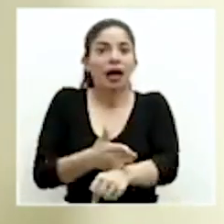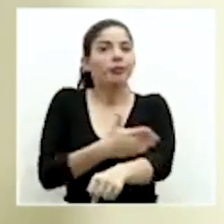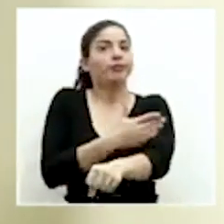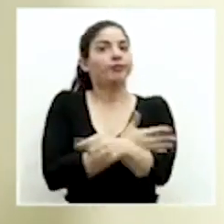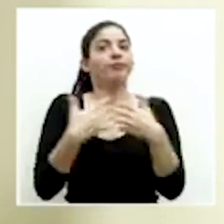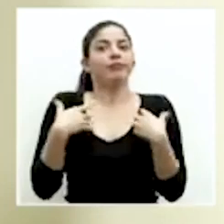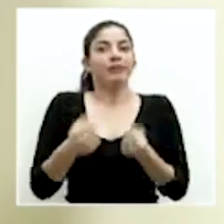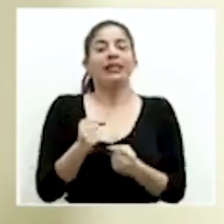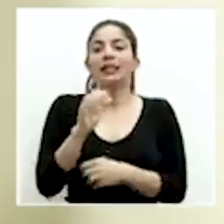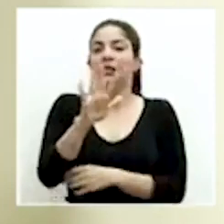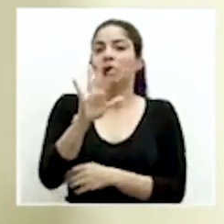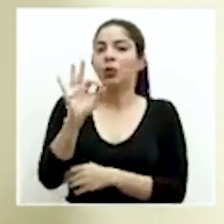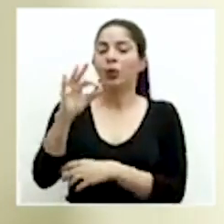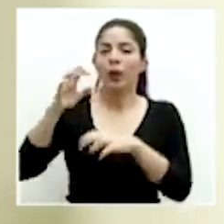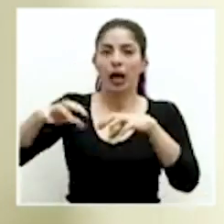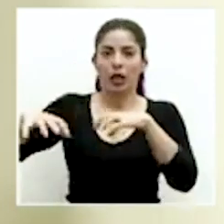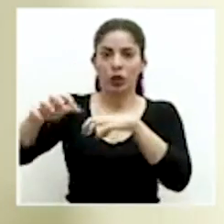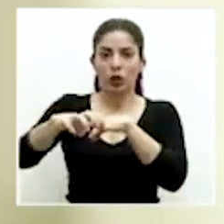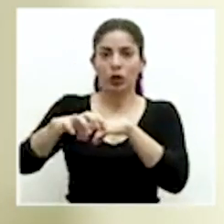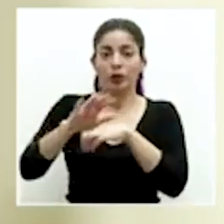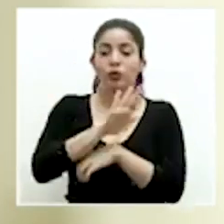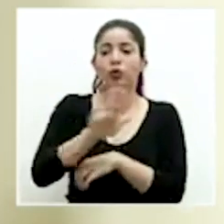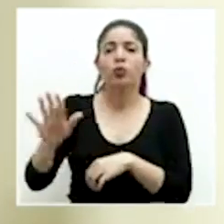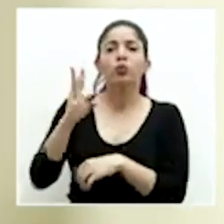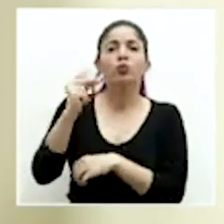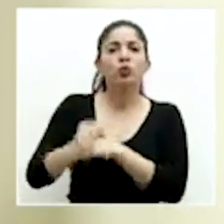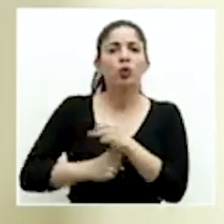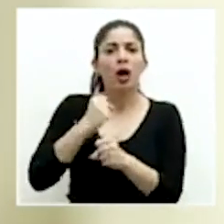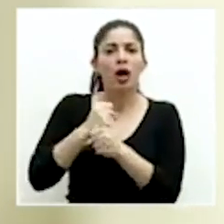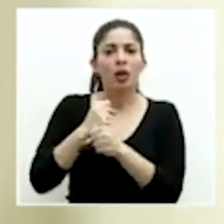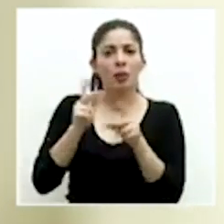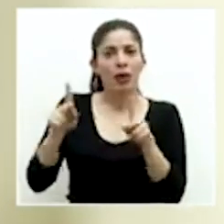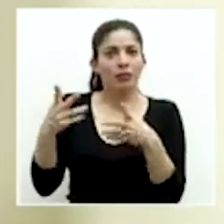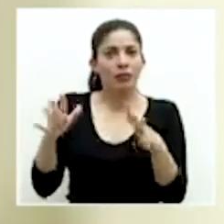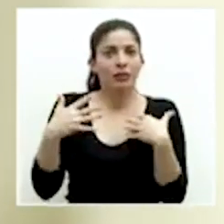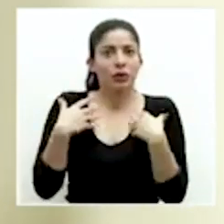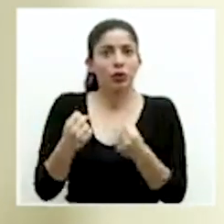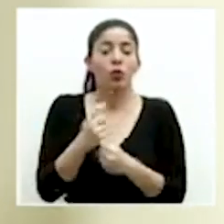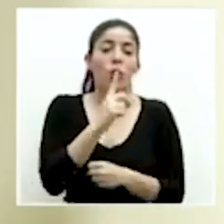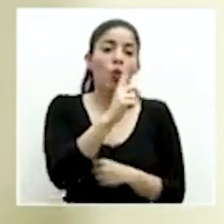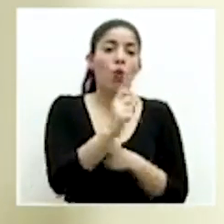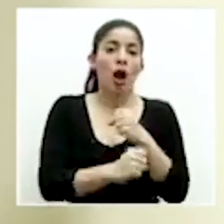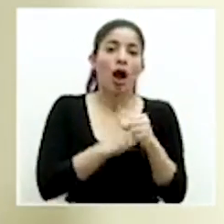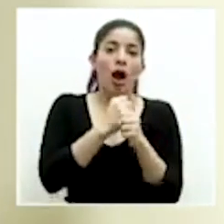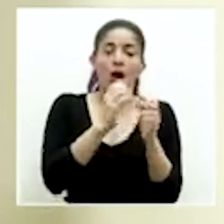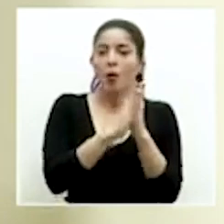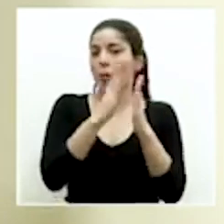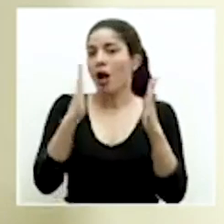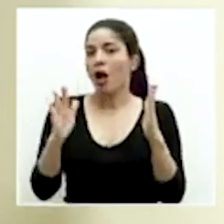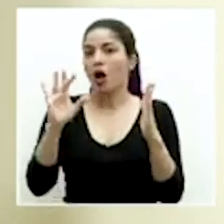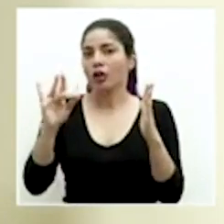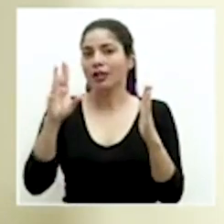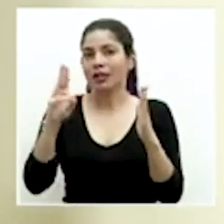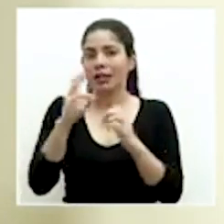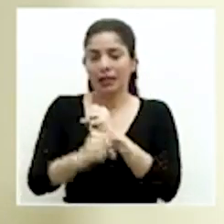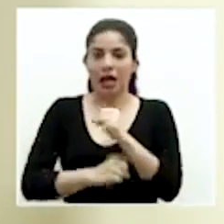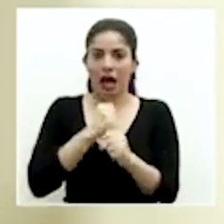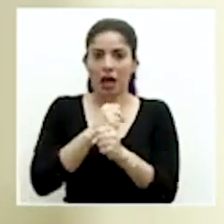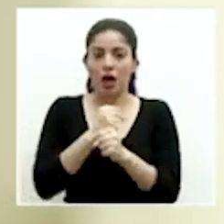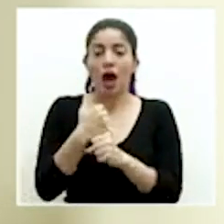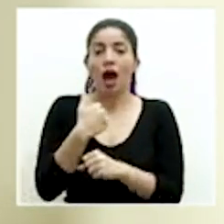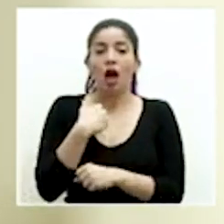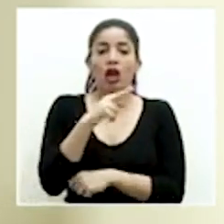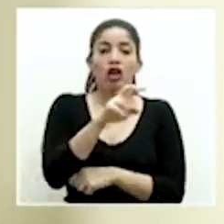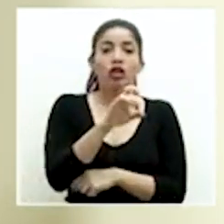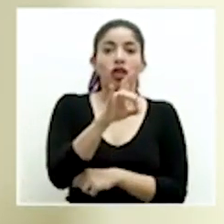en 59 cantones. El rango de edad de estas personas recuperadas va desde el año hasta los 86 años. Tenemos